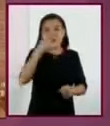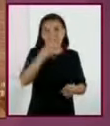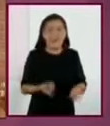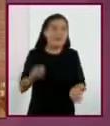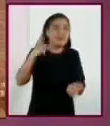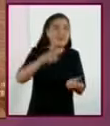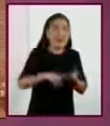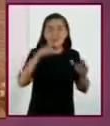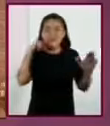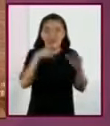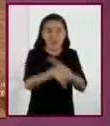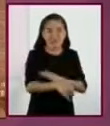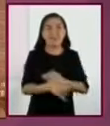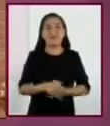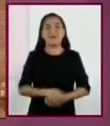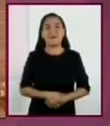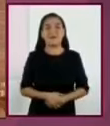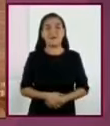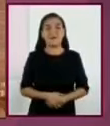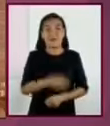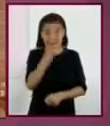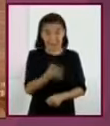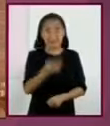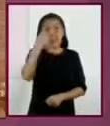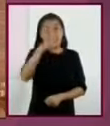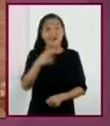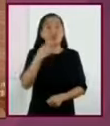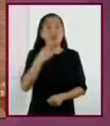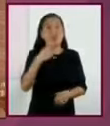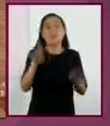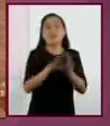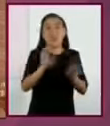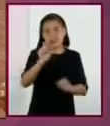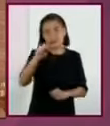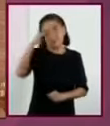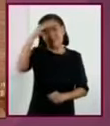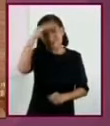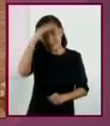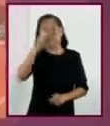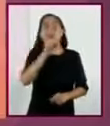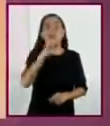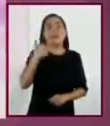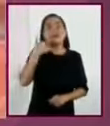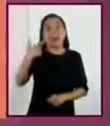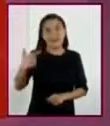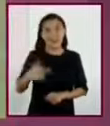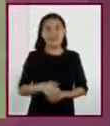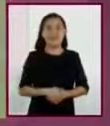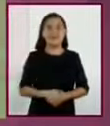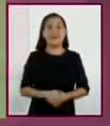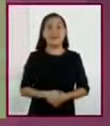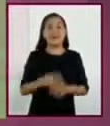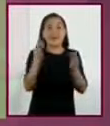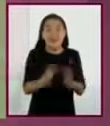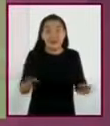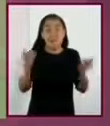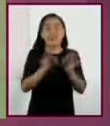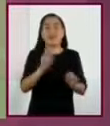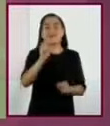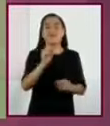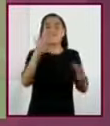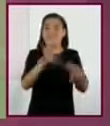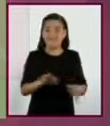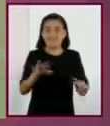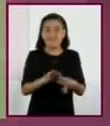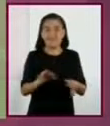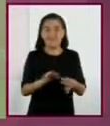profundidad? Haciendo el uso de inferencias lógicas y gramaticales. Es importante mencionar